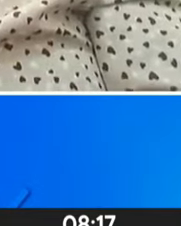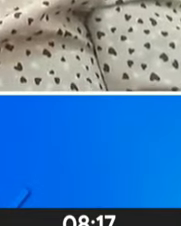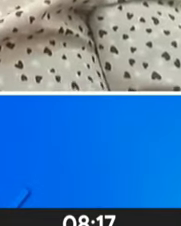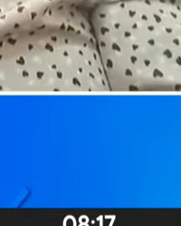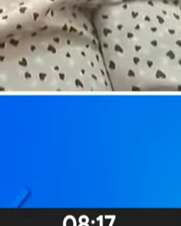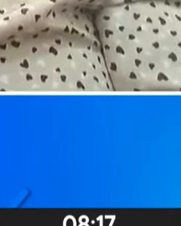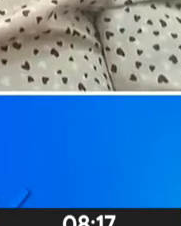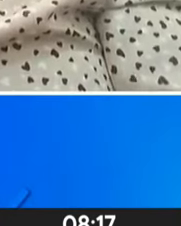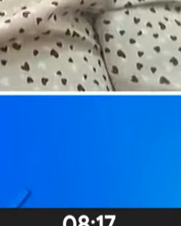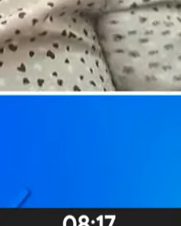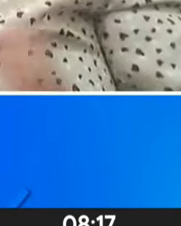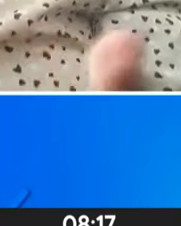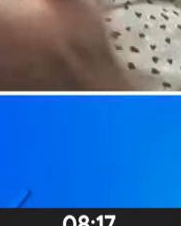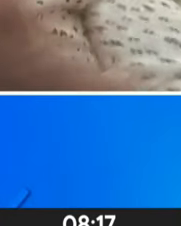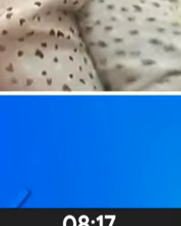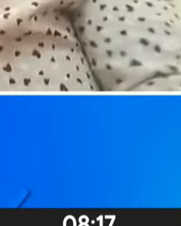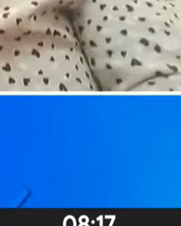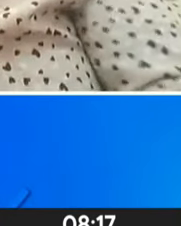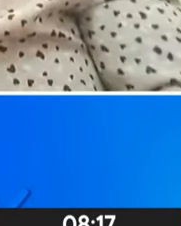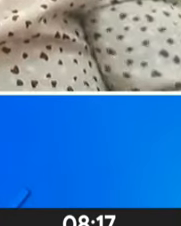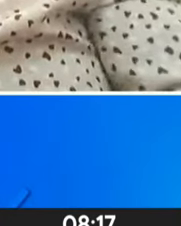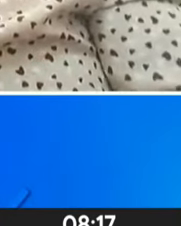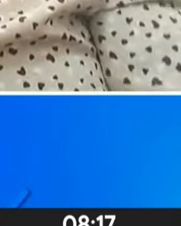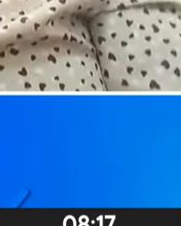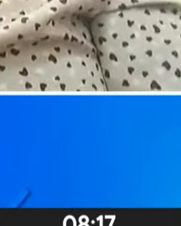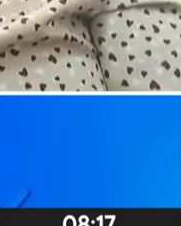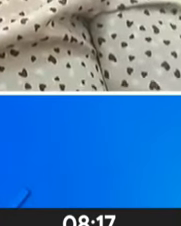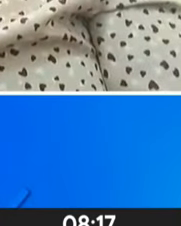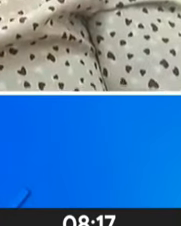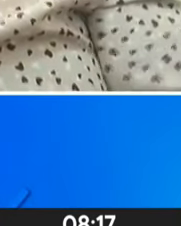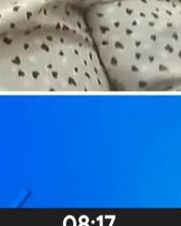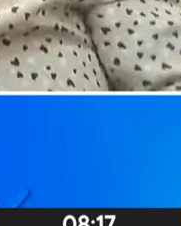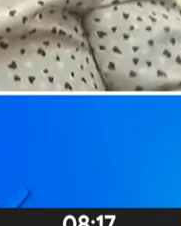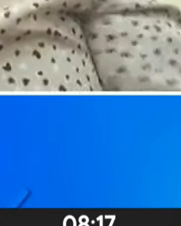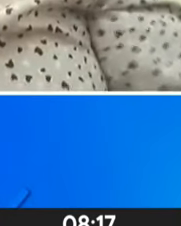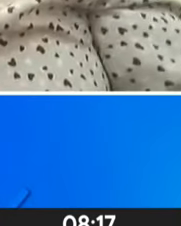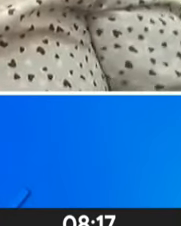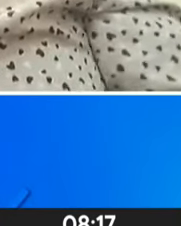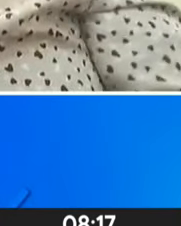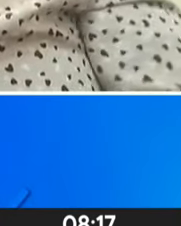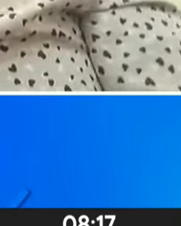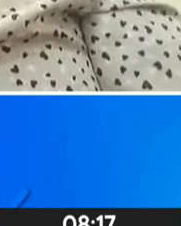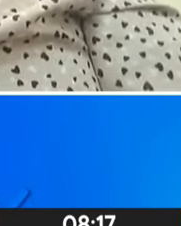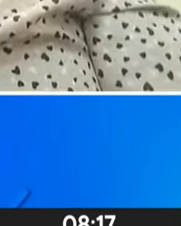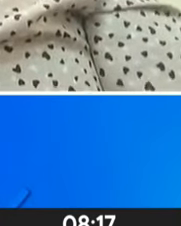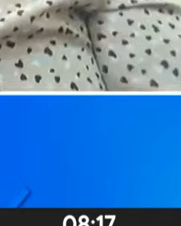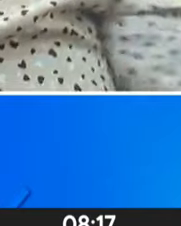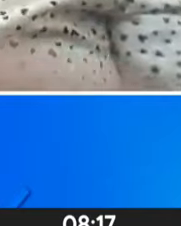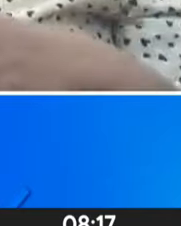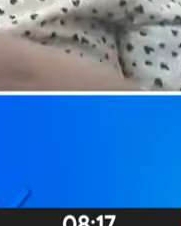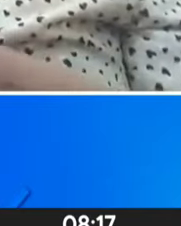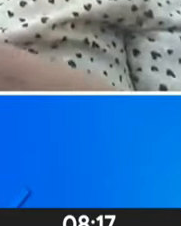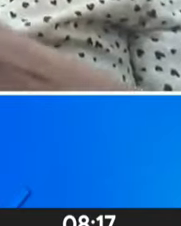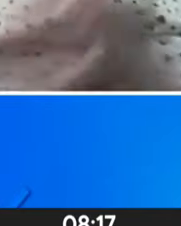denuncia frente a este hallazgo y que está perjudicando realmente todo este